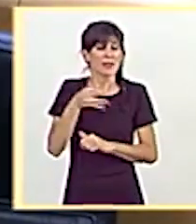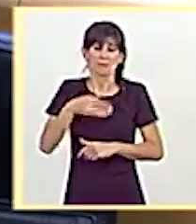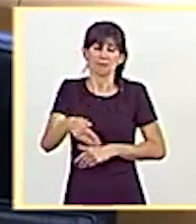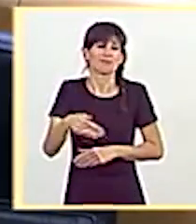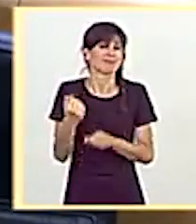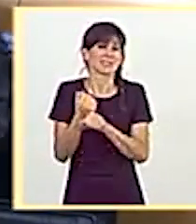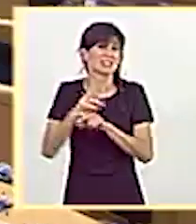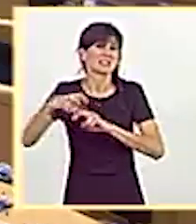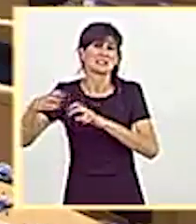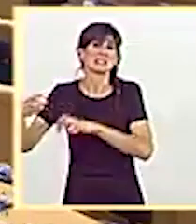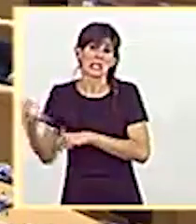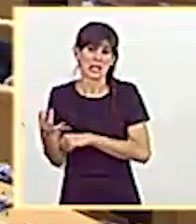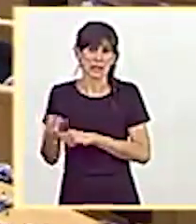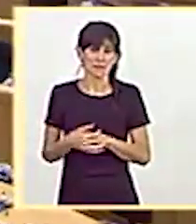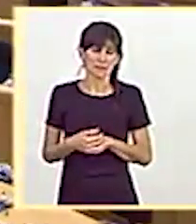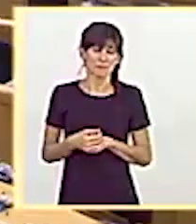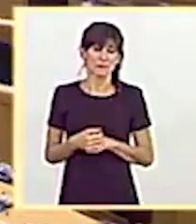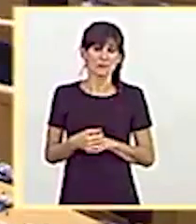acometer.